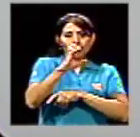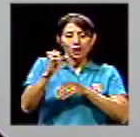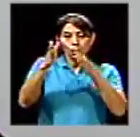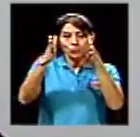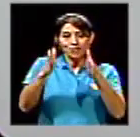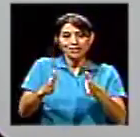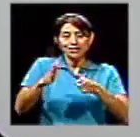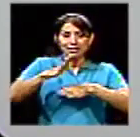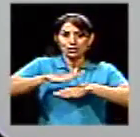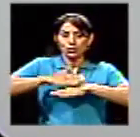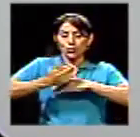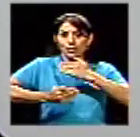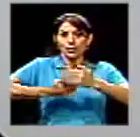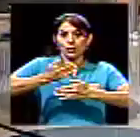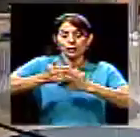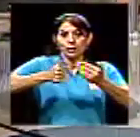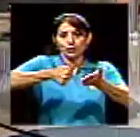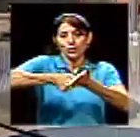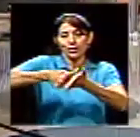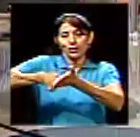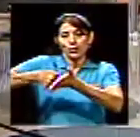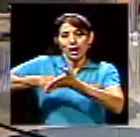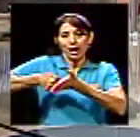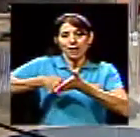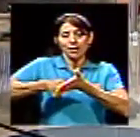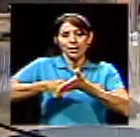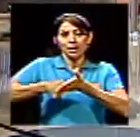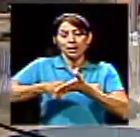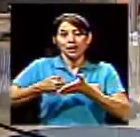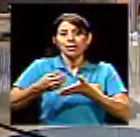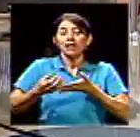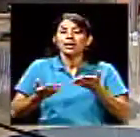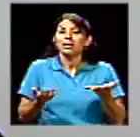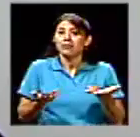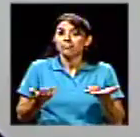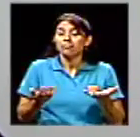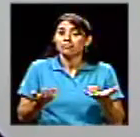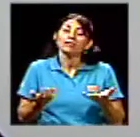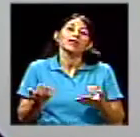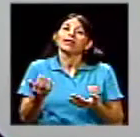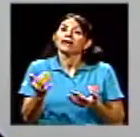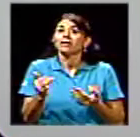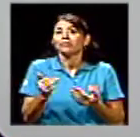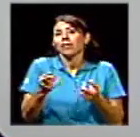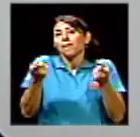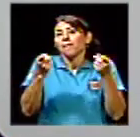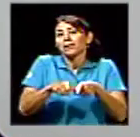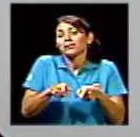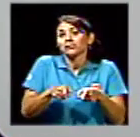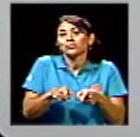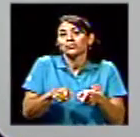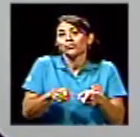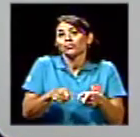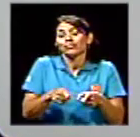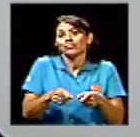electoral. Y hubo, como en Botica del Pueblo, de